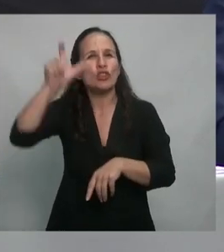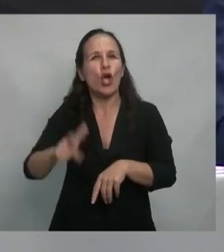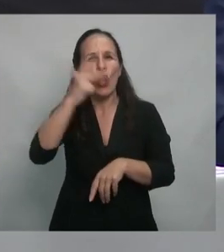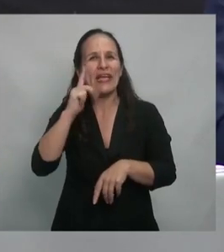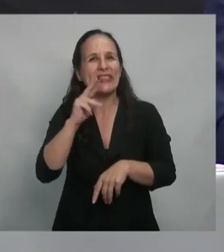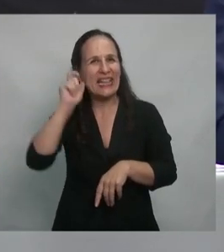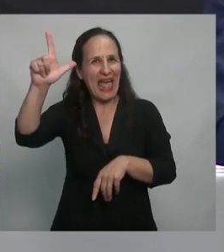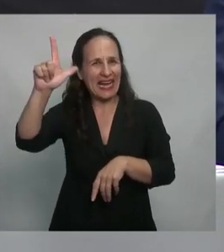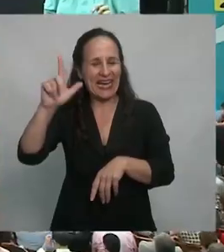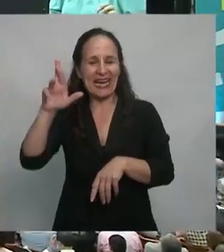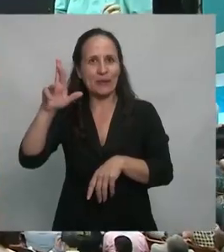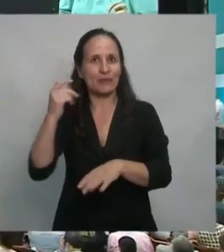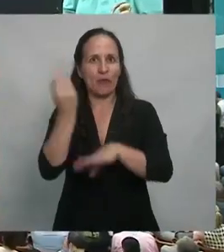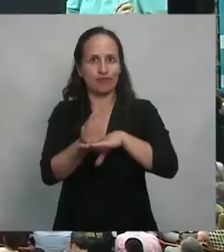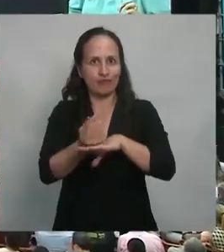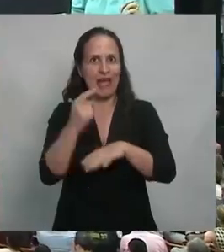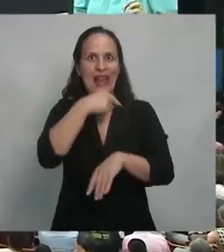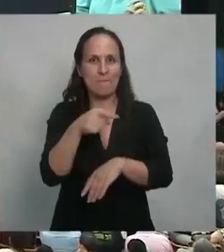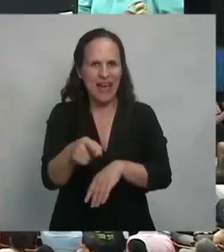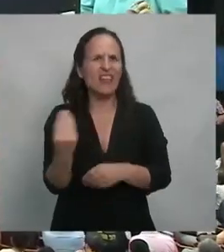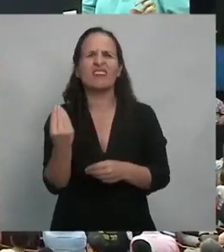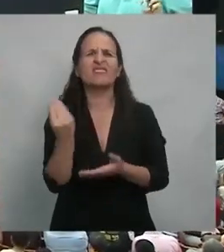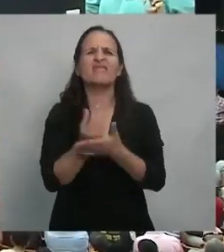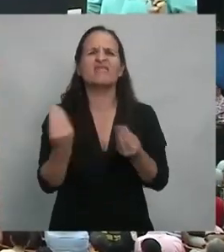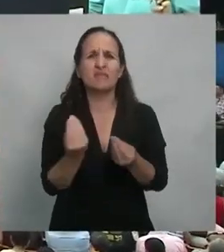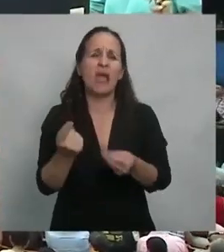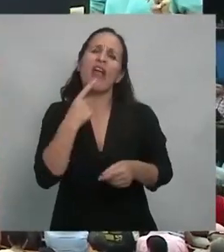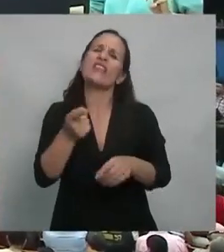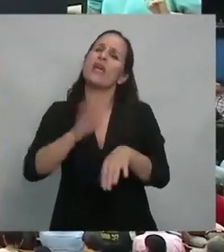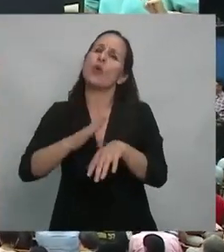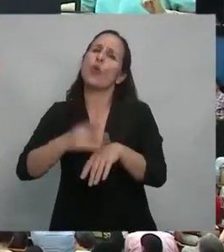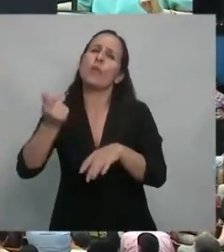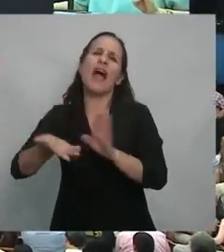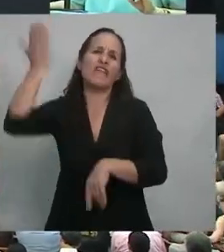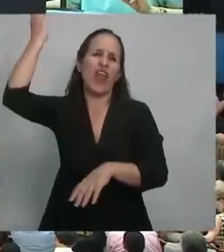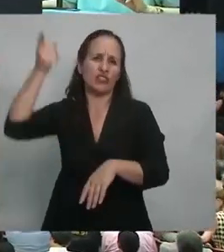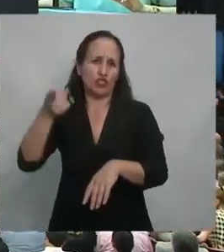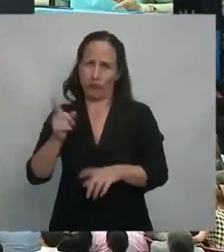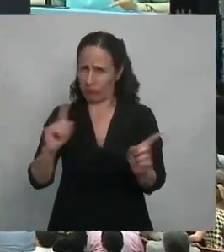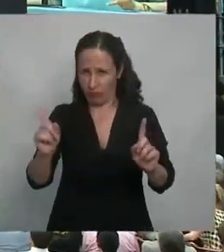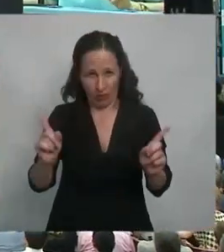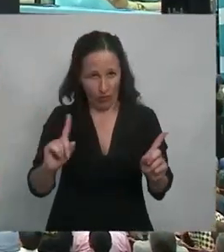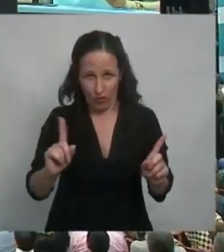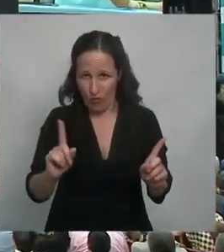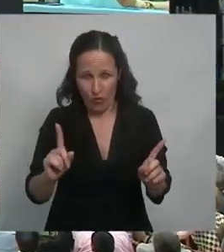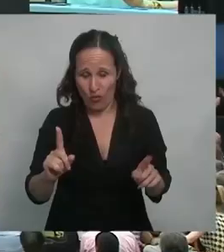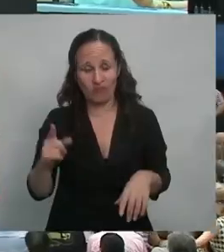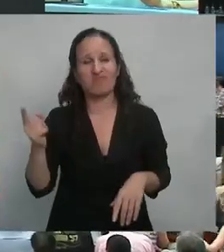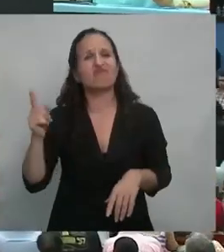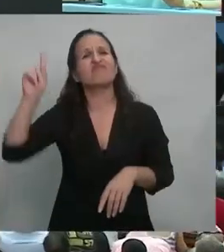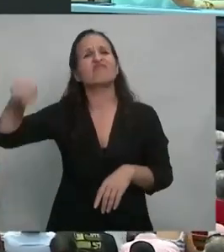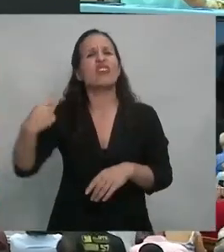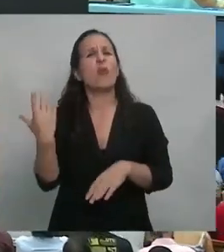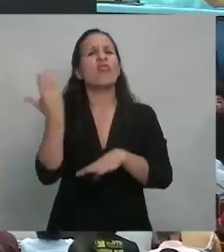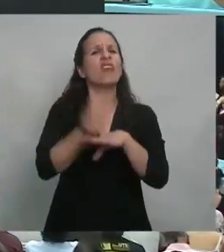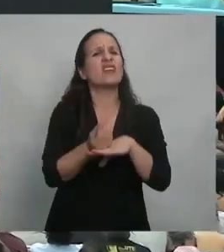en Alemania? Históricamente se nos ha dicho que es por la inflación. No. Hitler llegó al